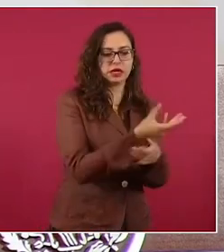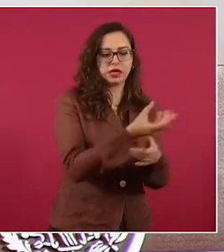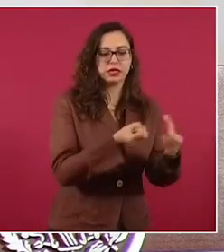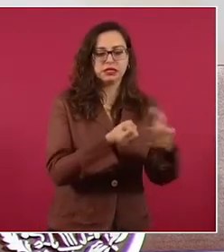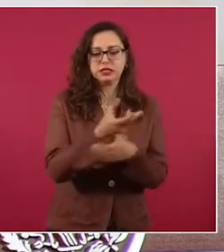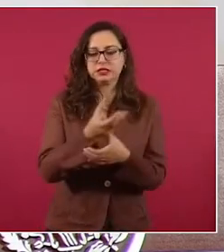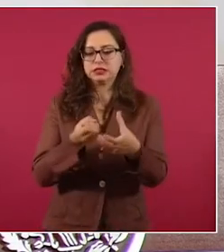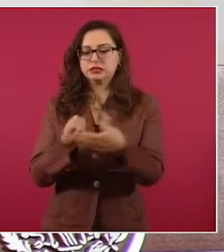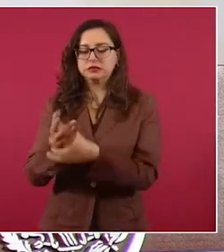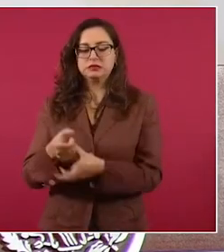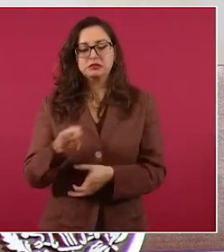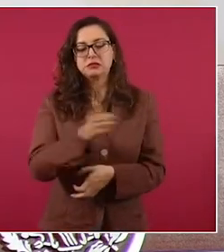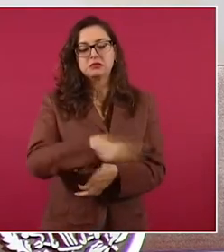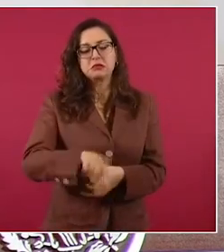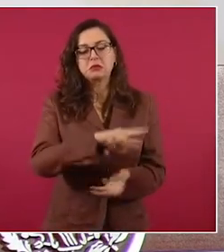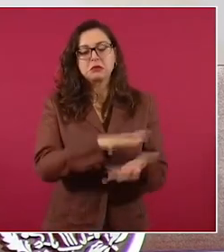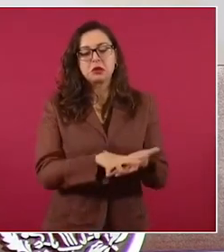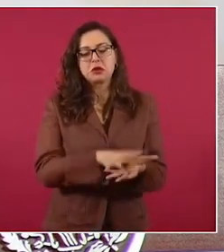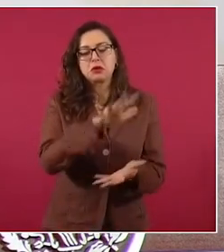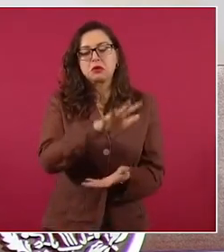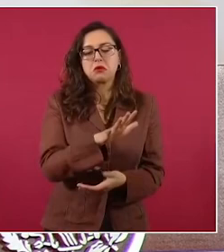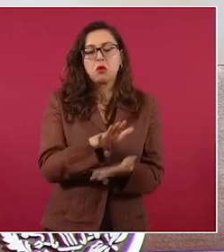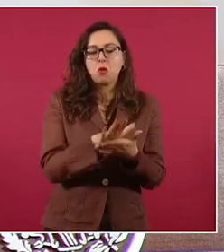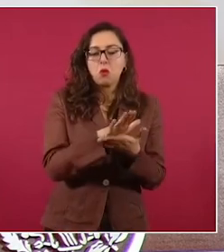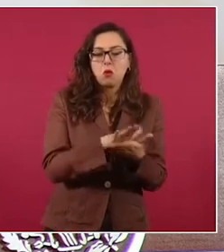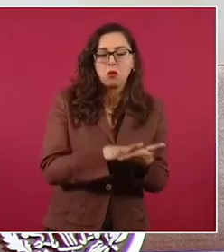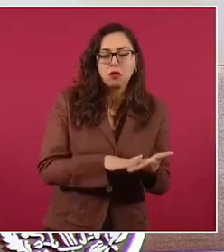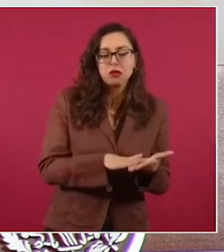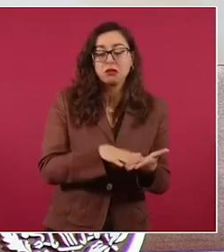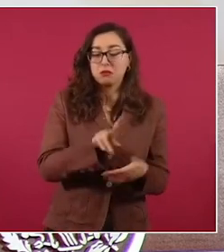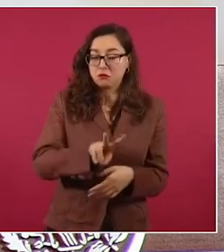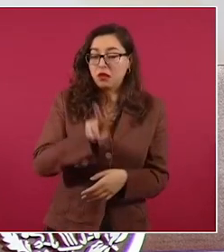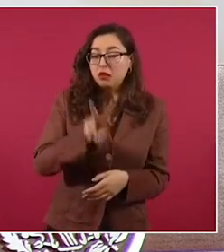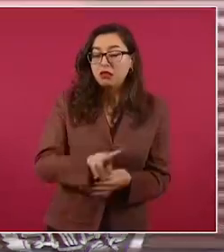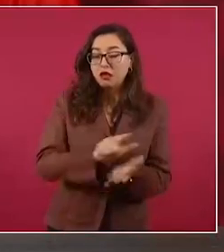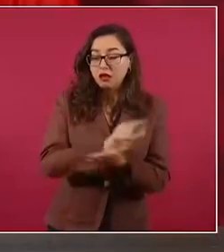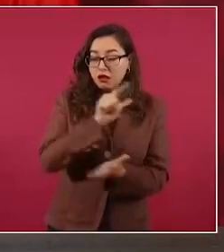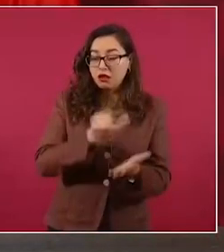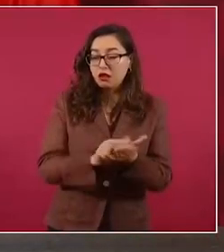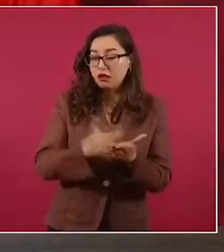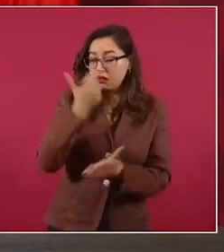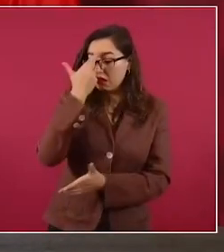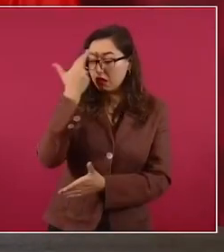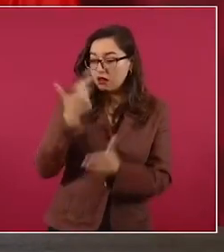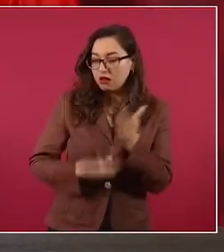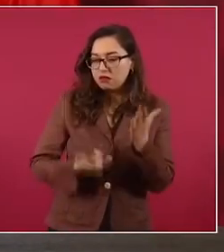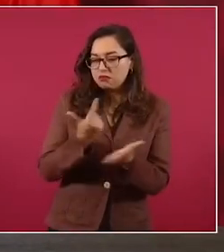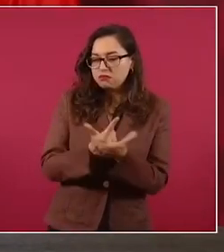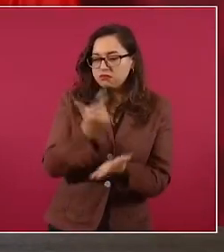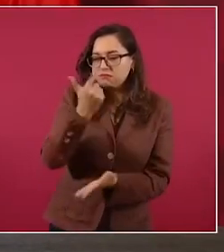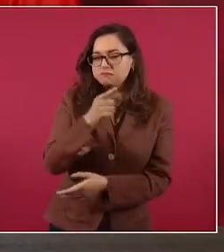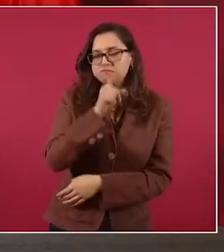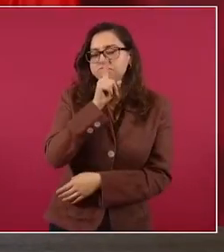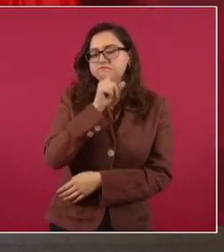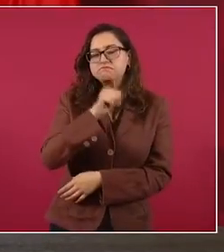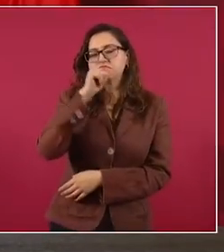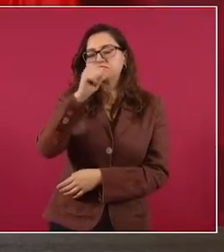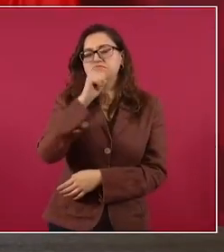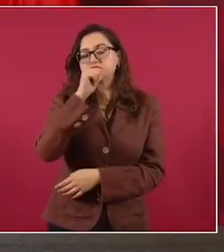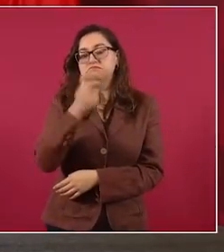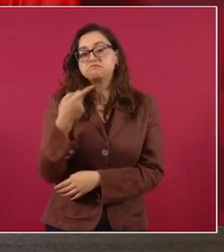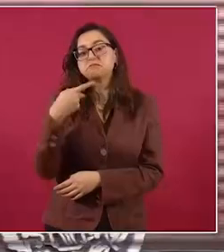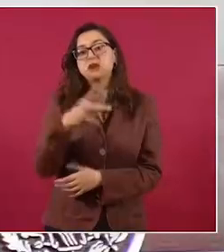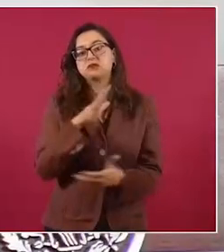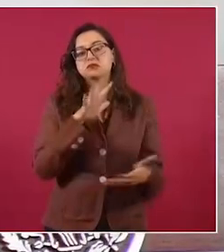personas humildes que no cometieron delitos graves, pero que permanecen recluidas porque no pudieron pagar un